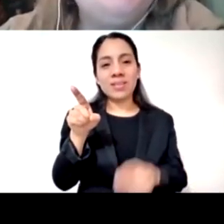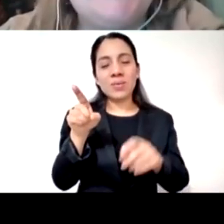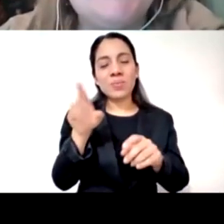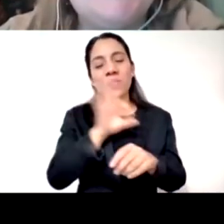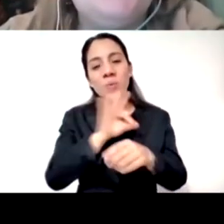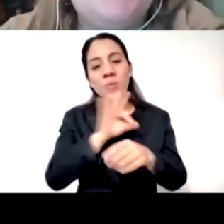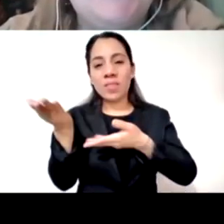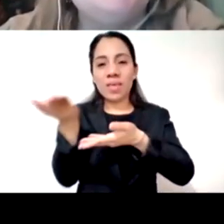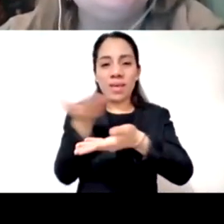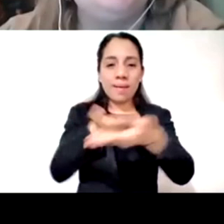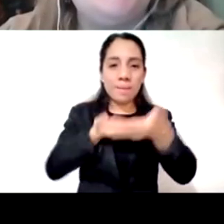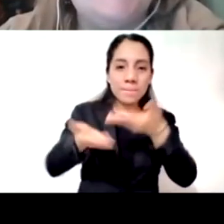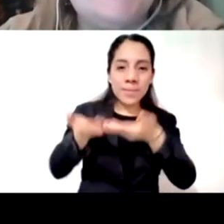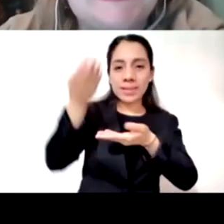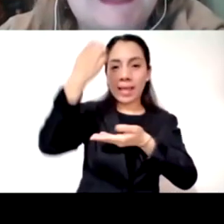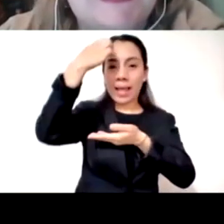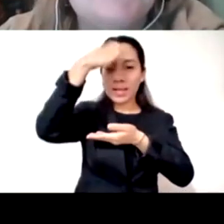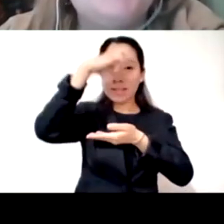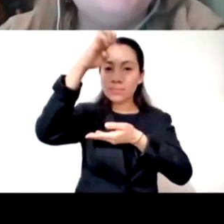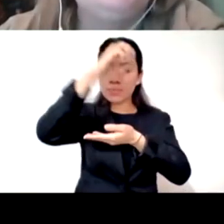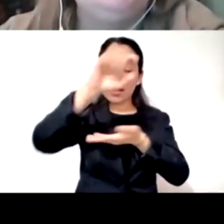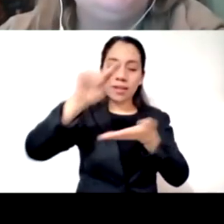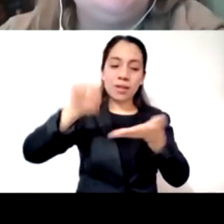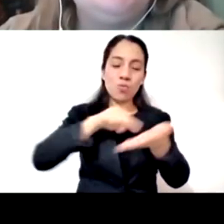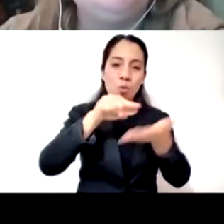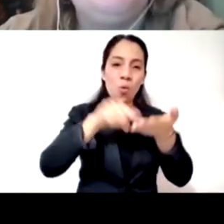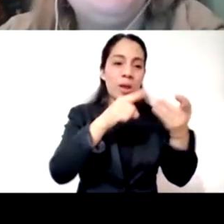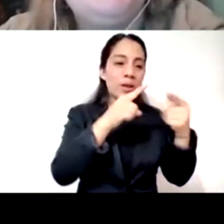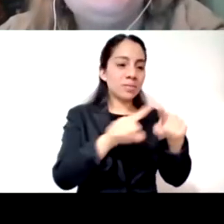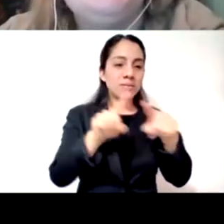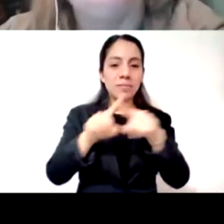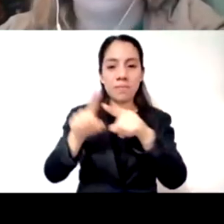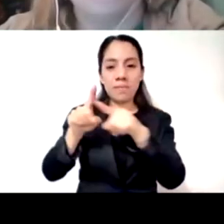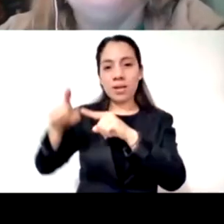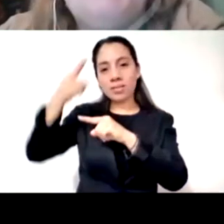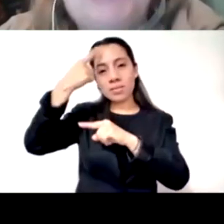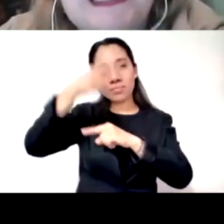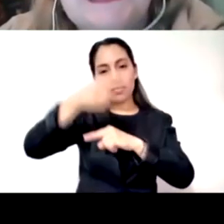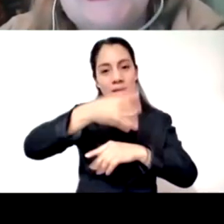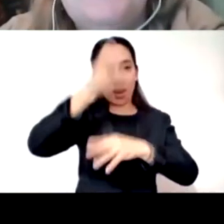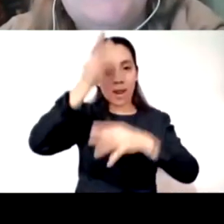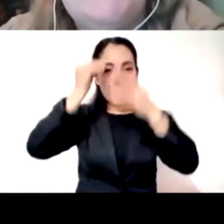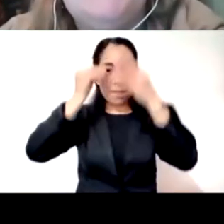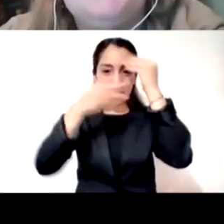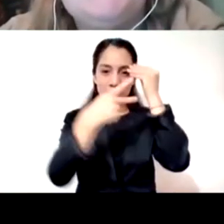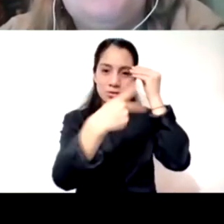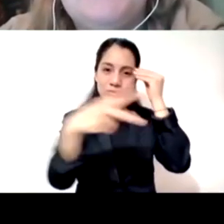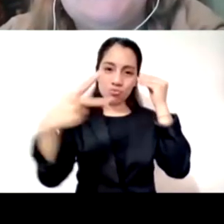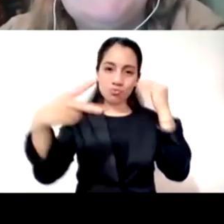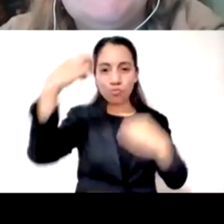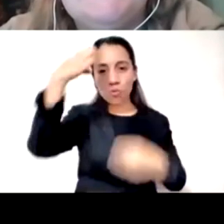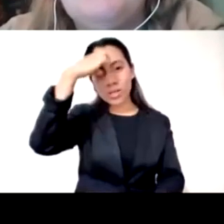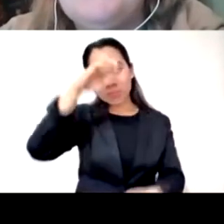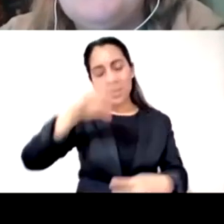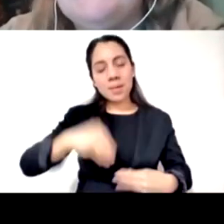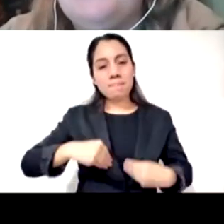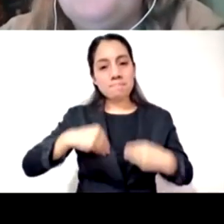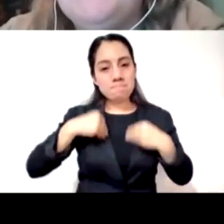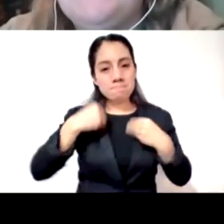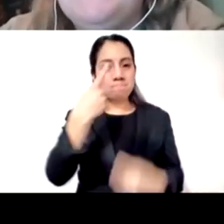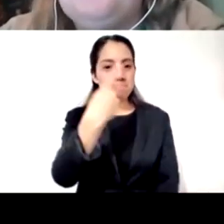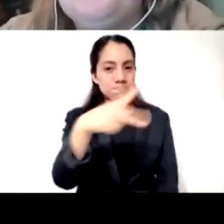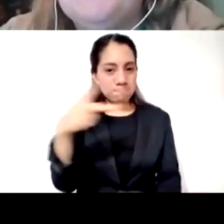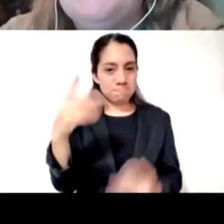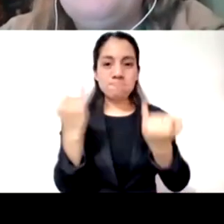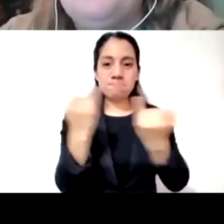desde diferentes lugares y enriquecernos de la experiencia y de la vida también de los demás y tal vez la